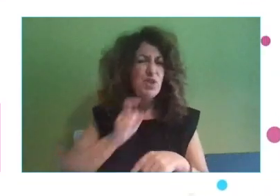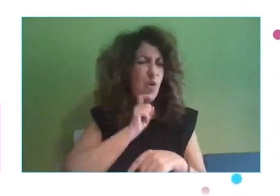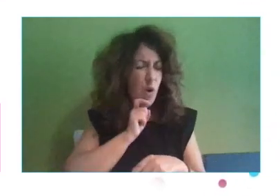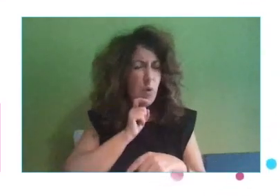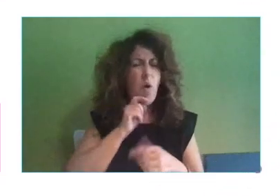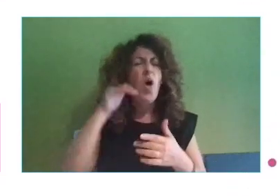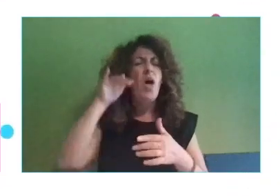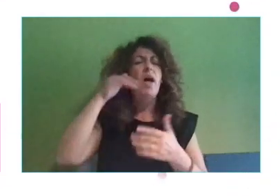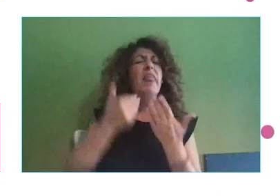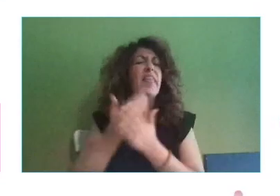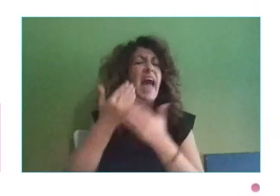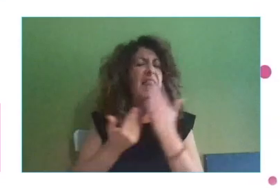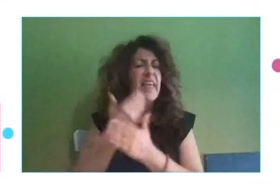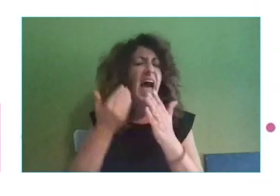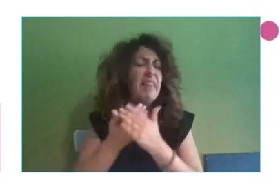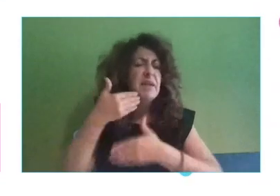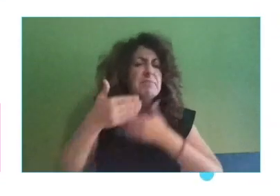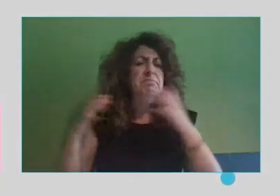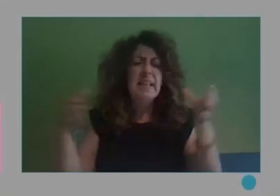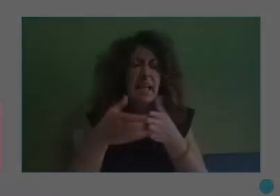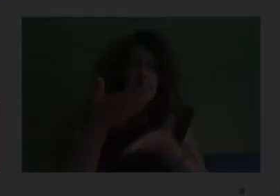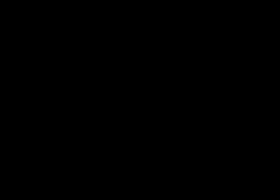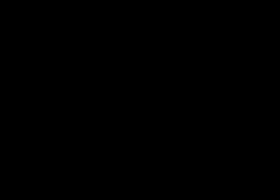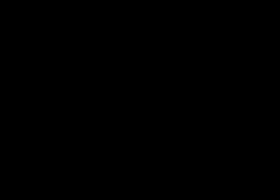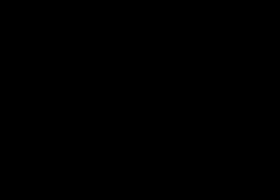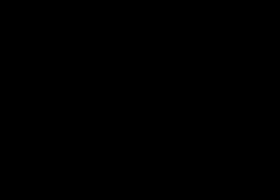los equipos de trabajo. Dentro vídeo, por favor.